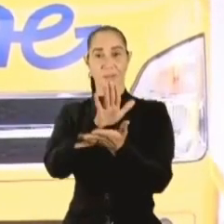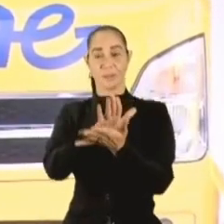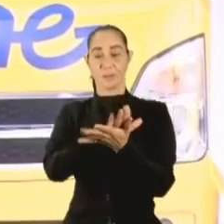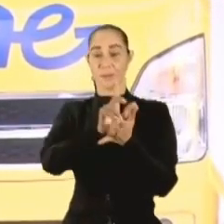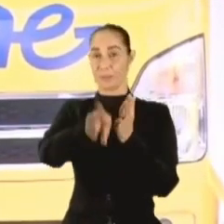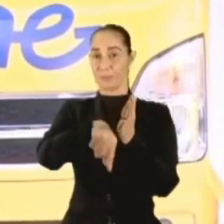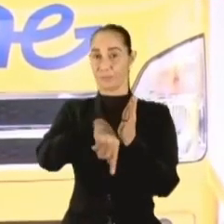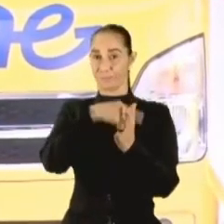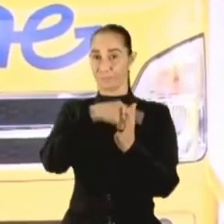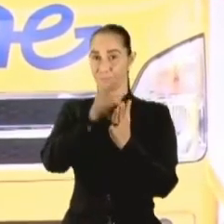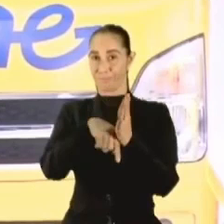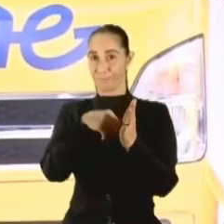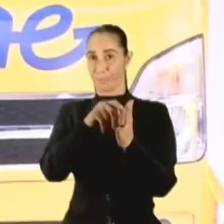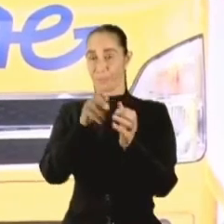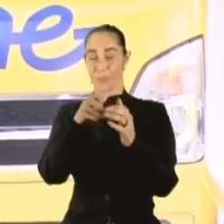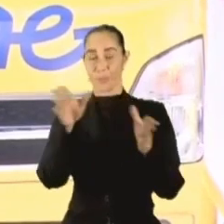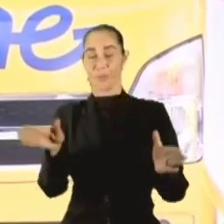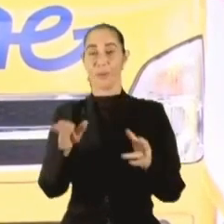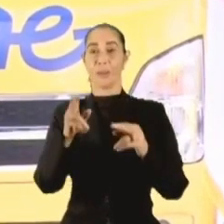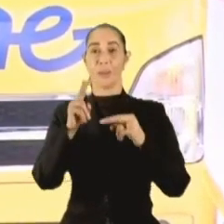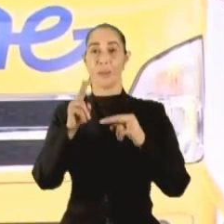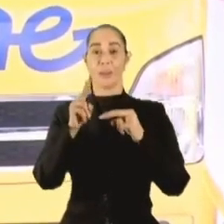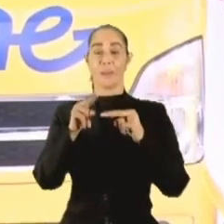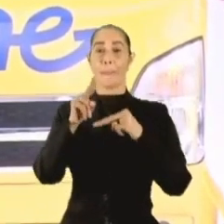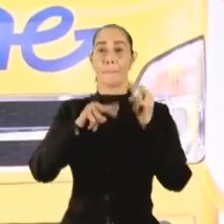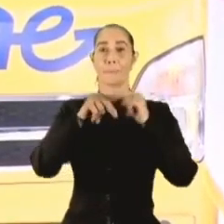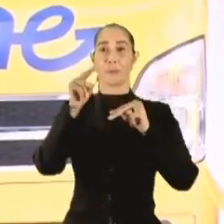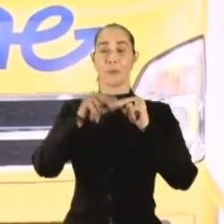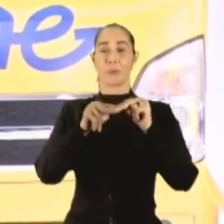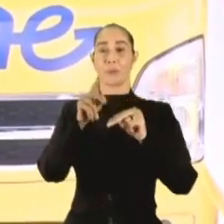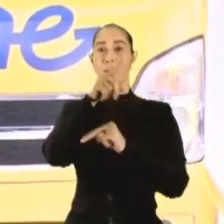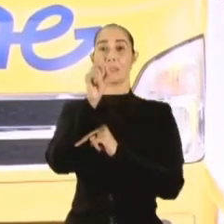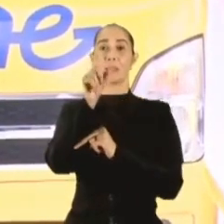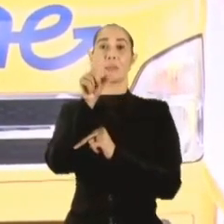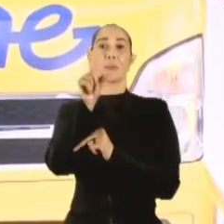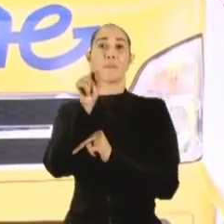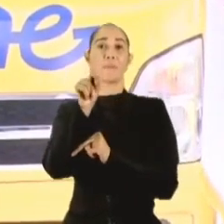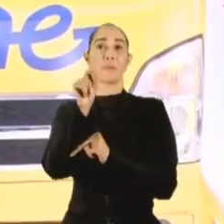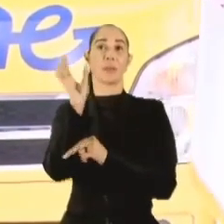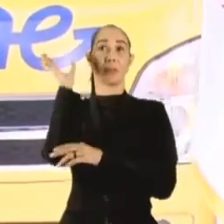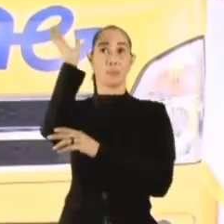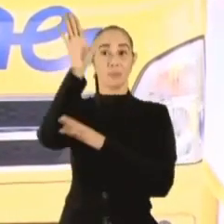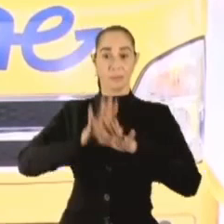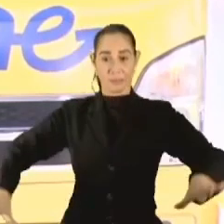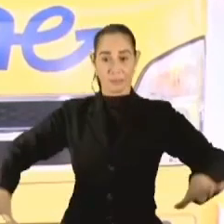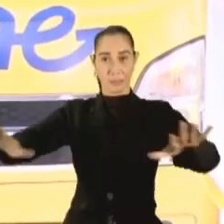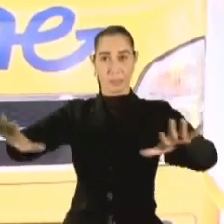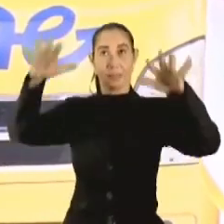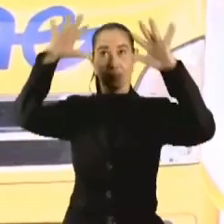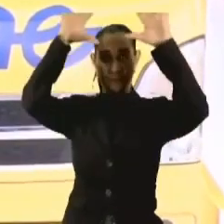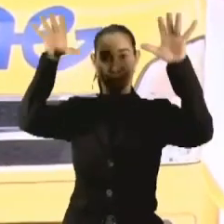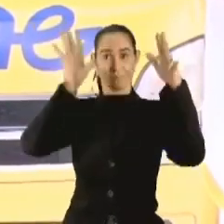y liceos construyendo cerca de ciento veinte canchas techadas que